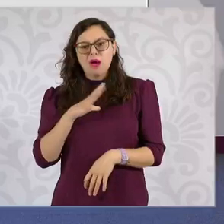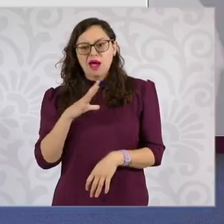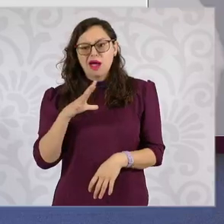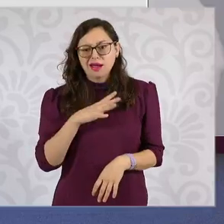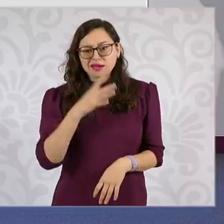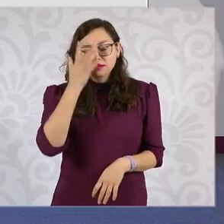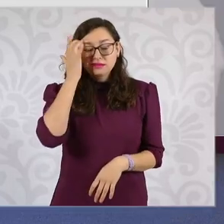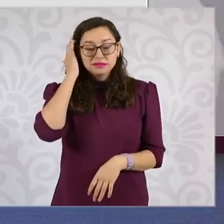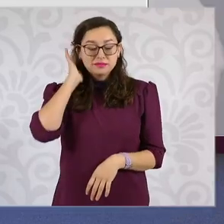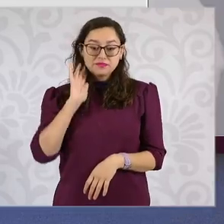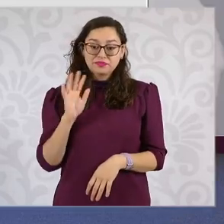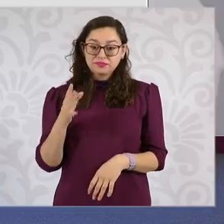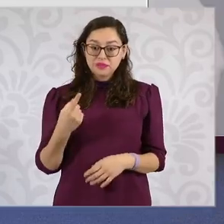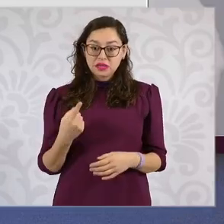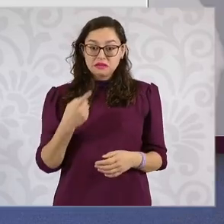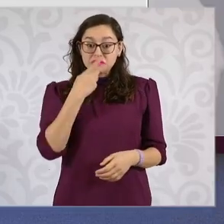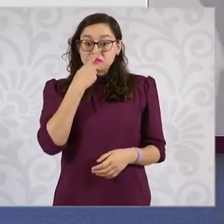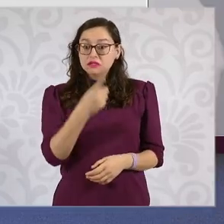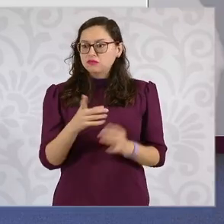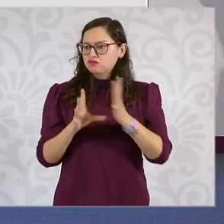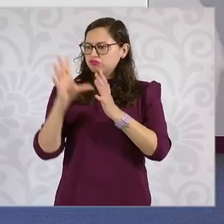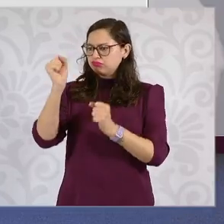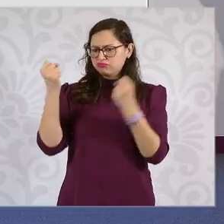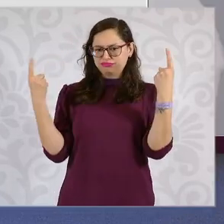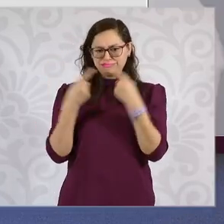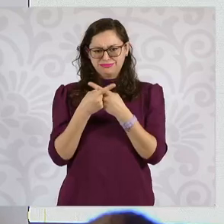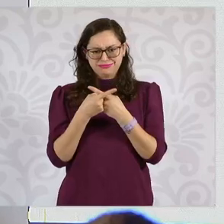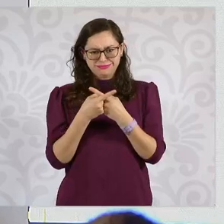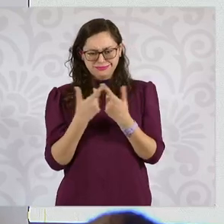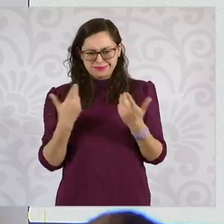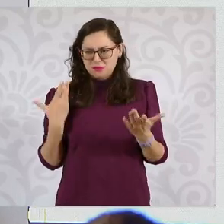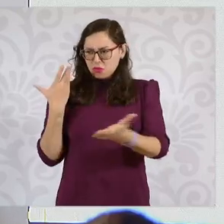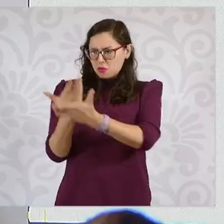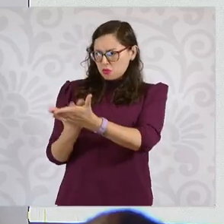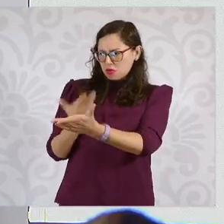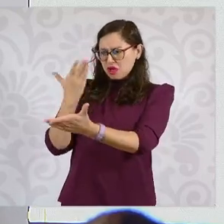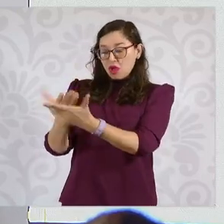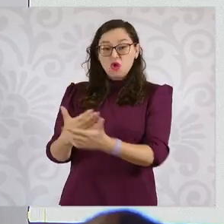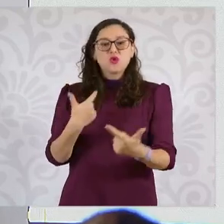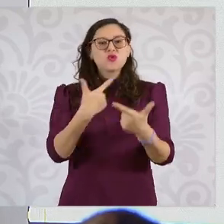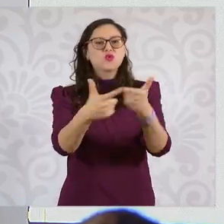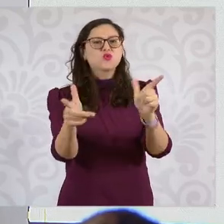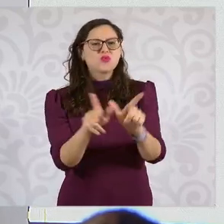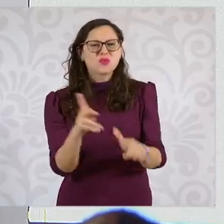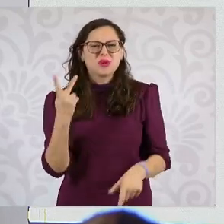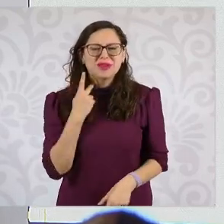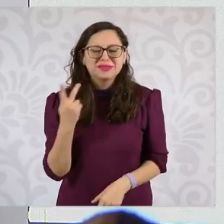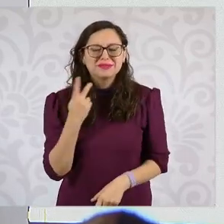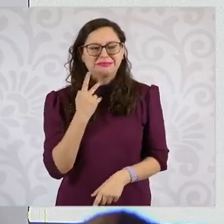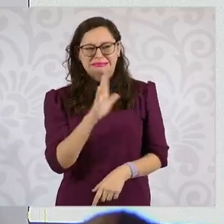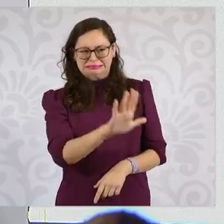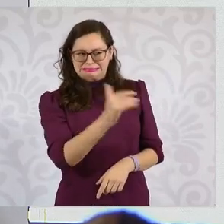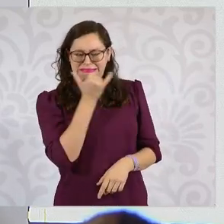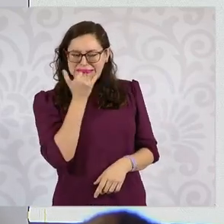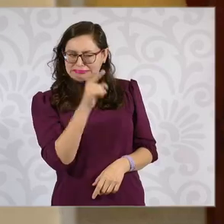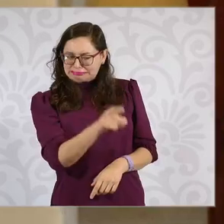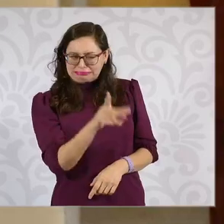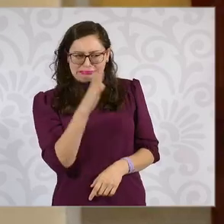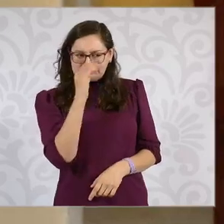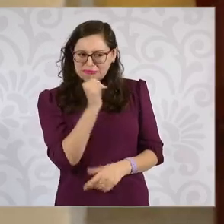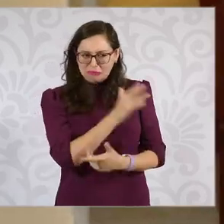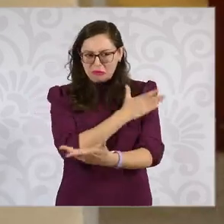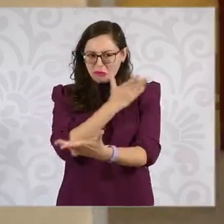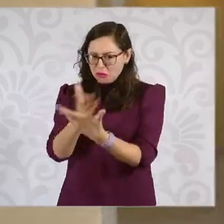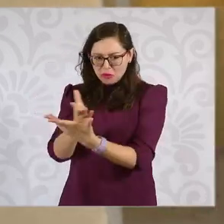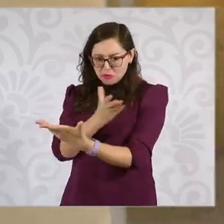partidos políticos que no tienen personalidad jurídica para esto y, sin embargo, se